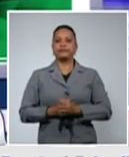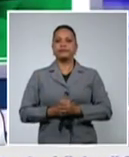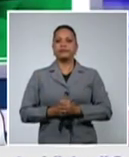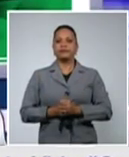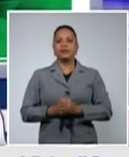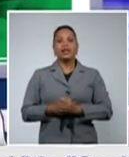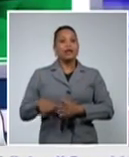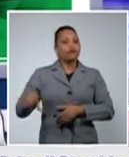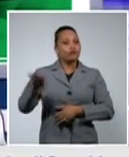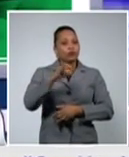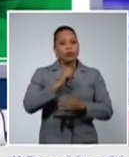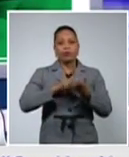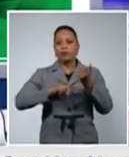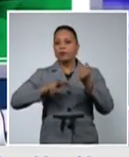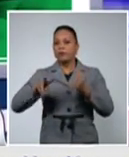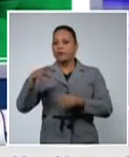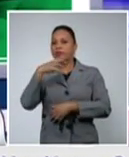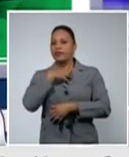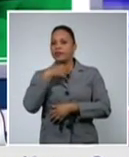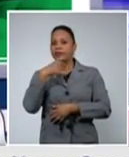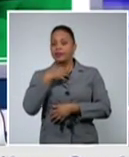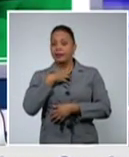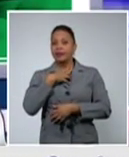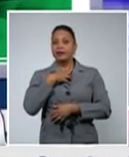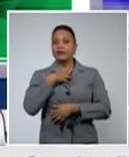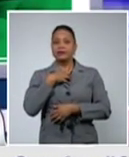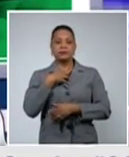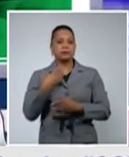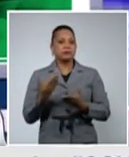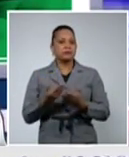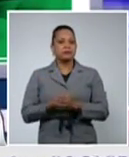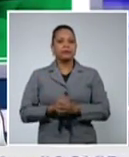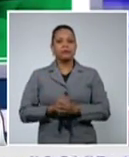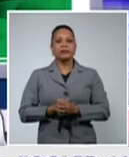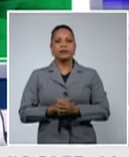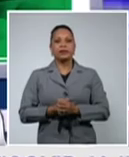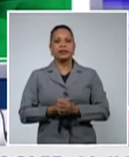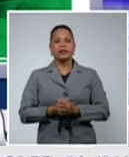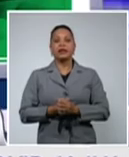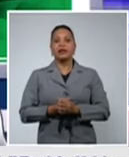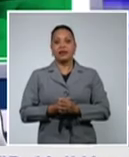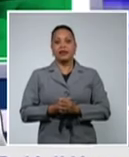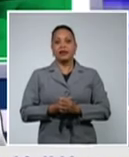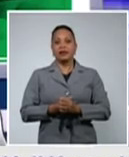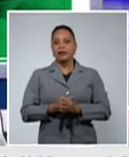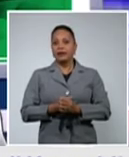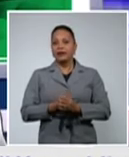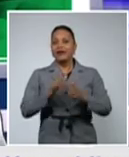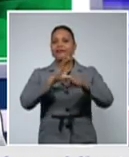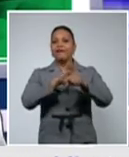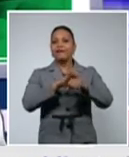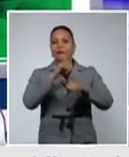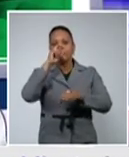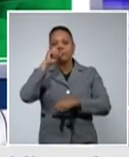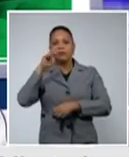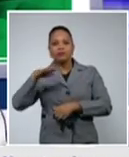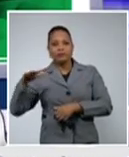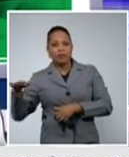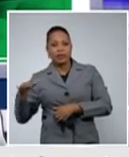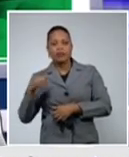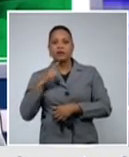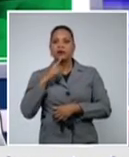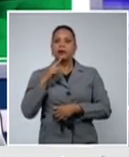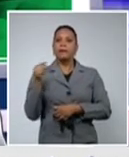confirmaron casos en edades pediátricas excepto Artemisa Las